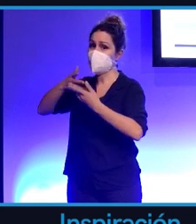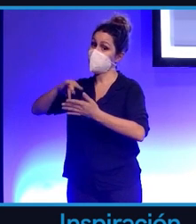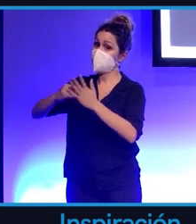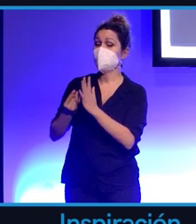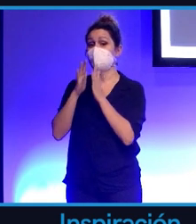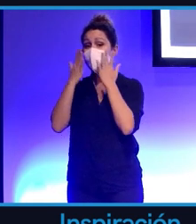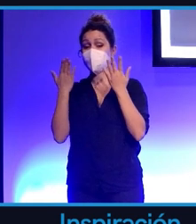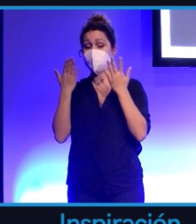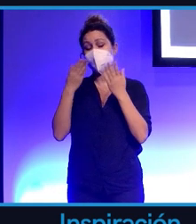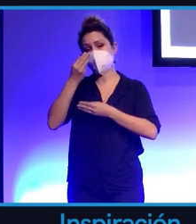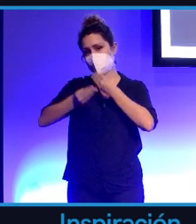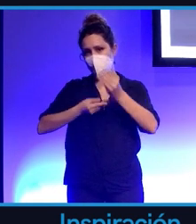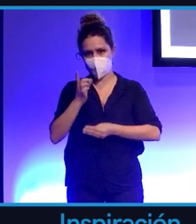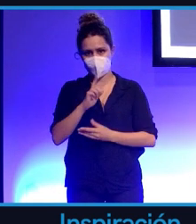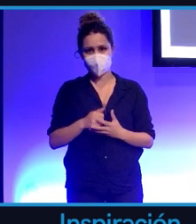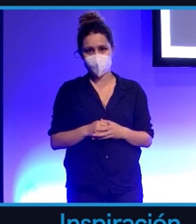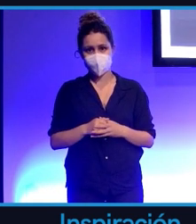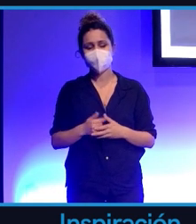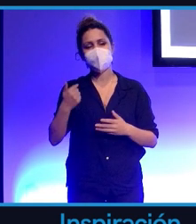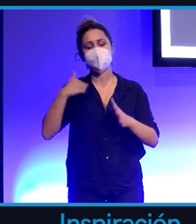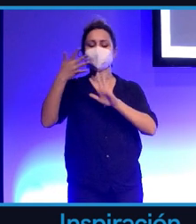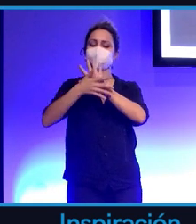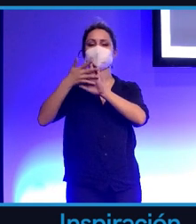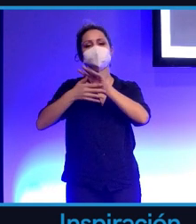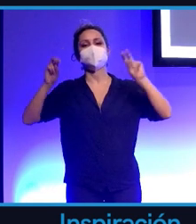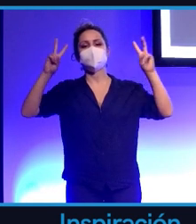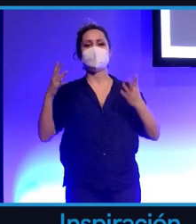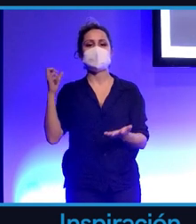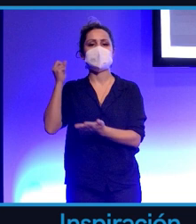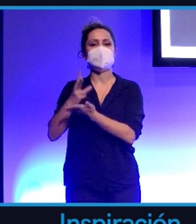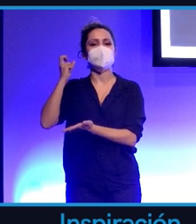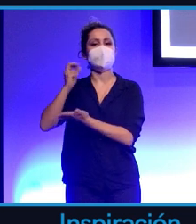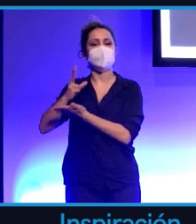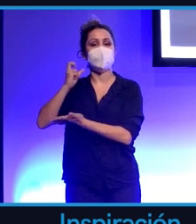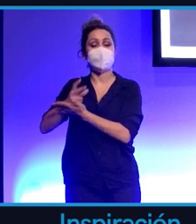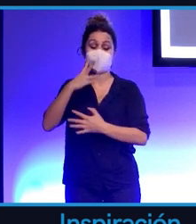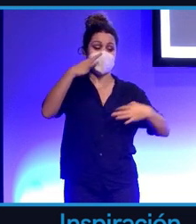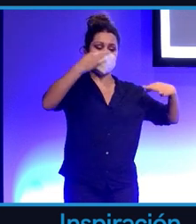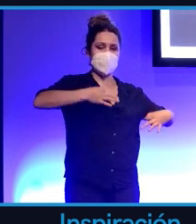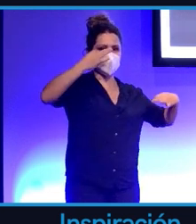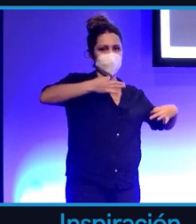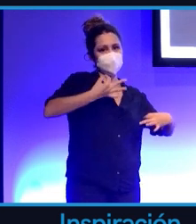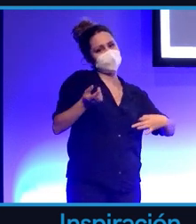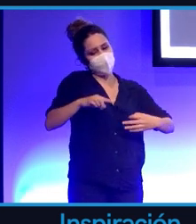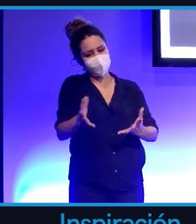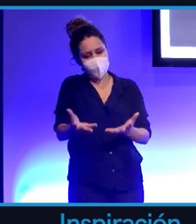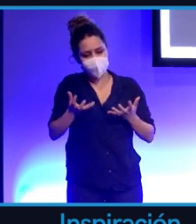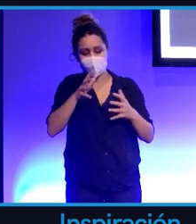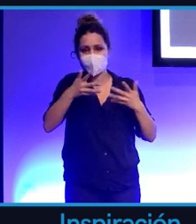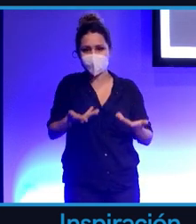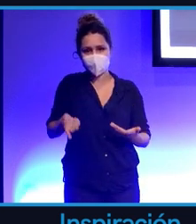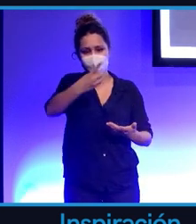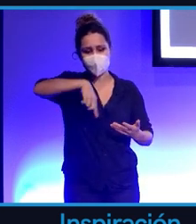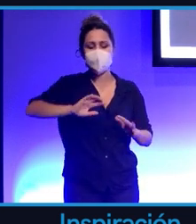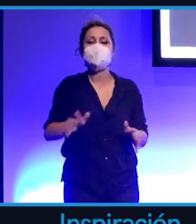Y bueno, para acabar, he hablado mucho de retos, hablado mucho de riesgos, beneficios, beneficios actuales. Hay